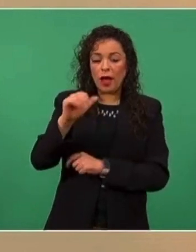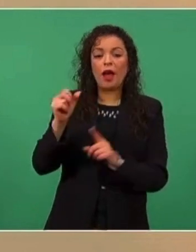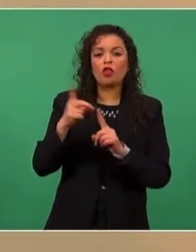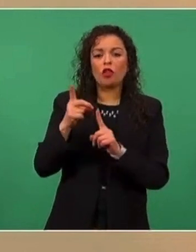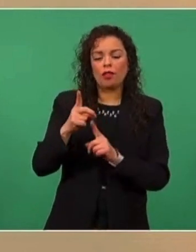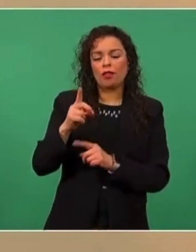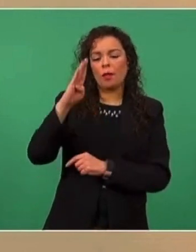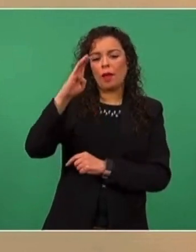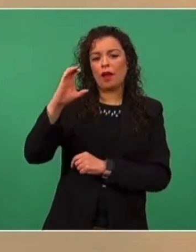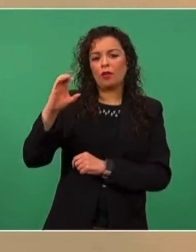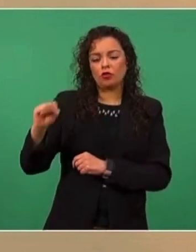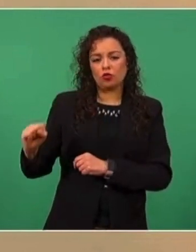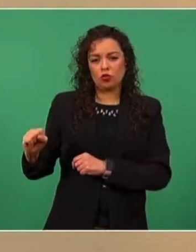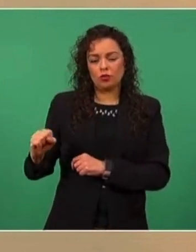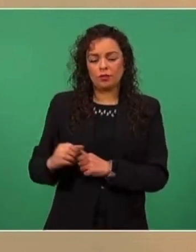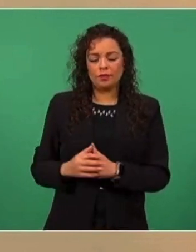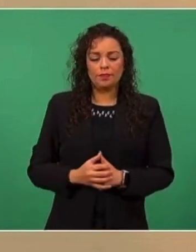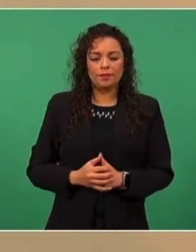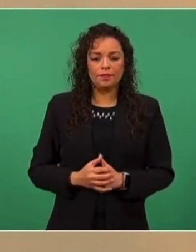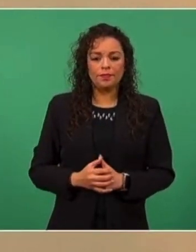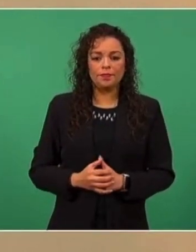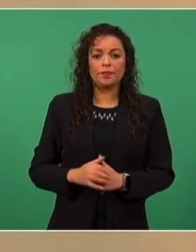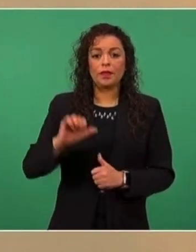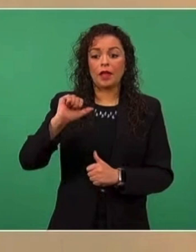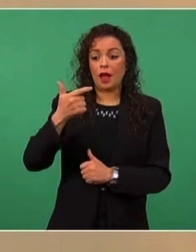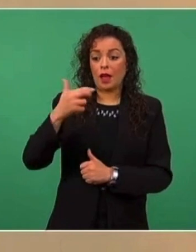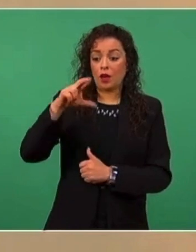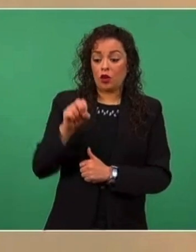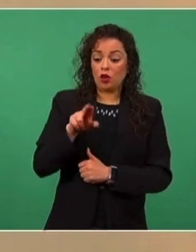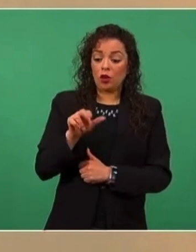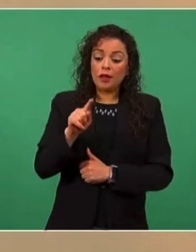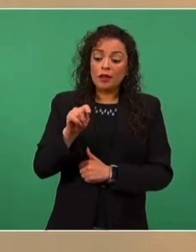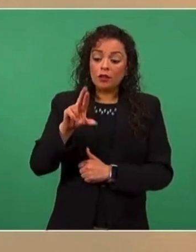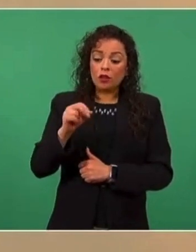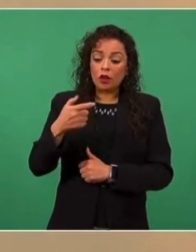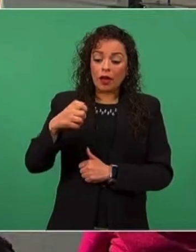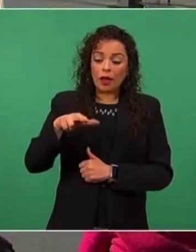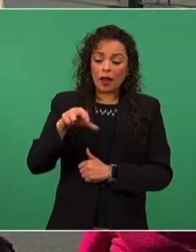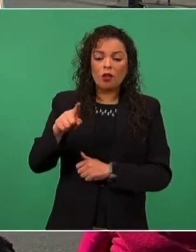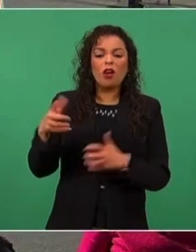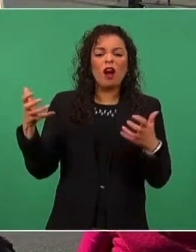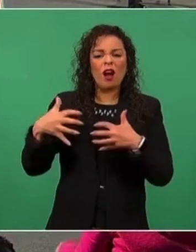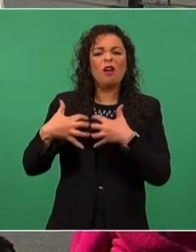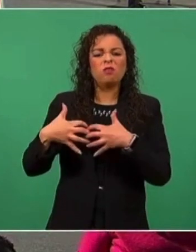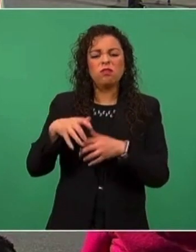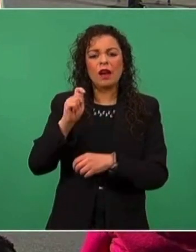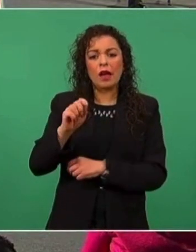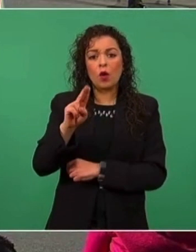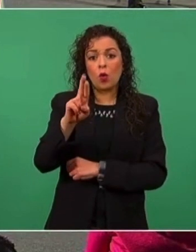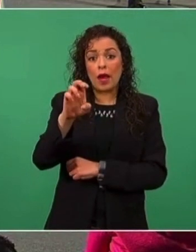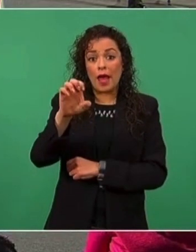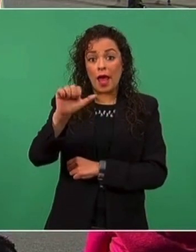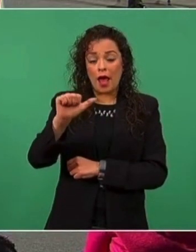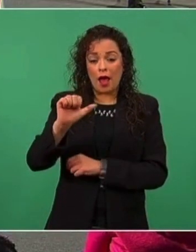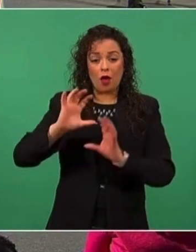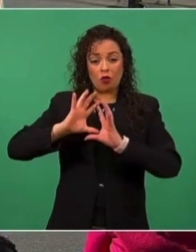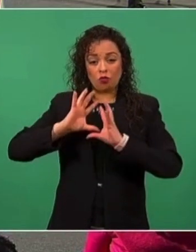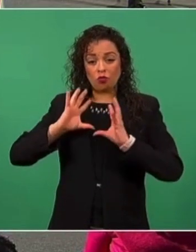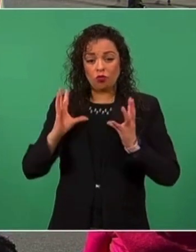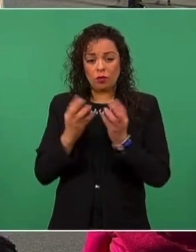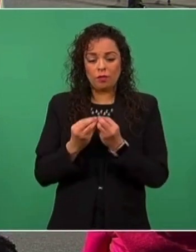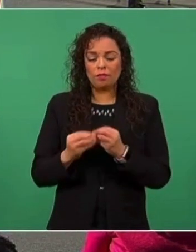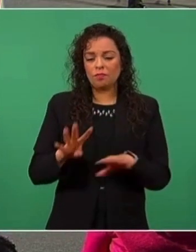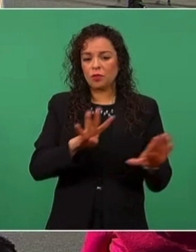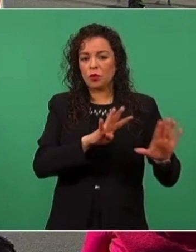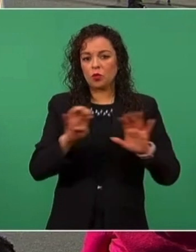Bueno, en el caso de agronitrogenados, que produce urea, el total de la compra fueron del orden de